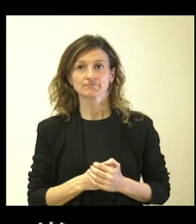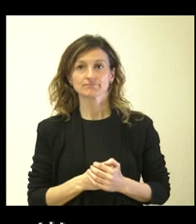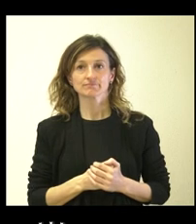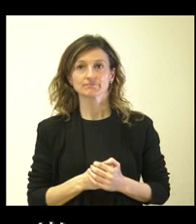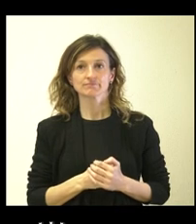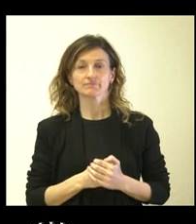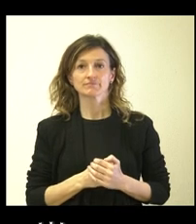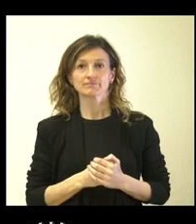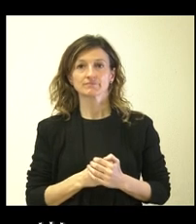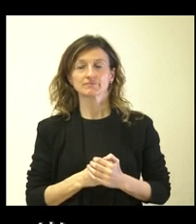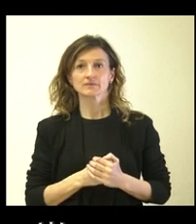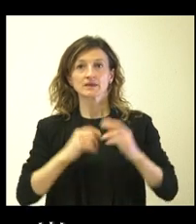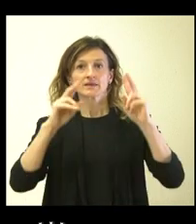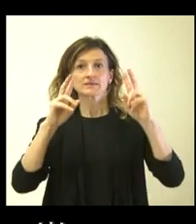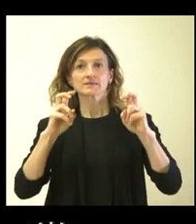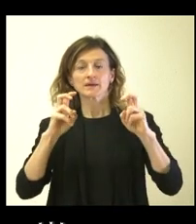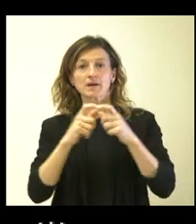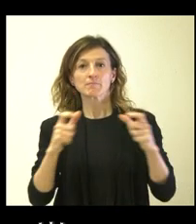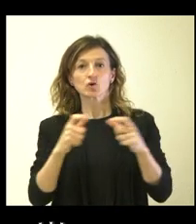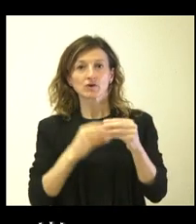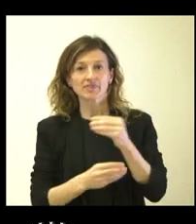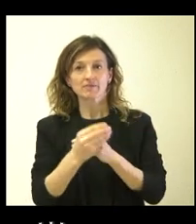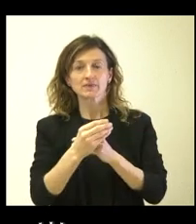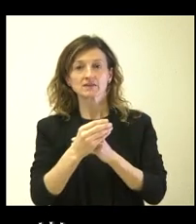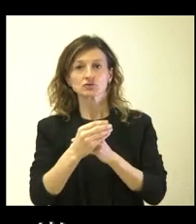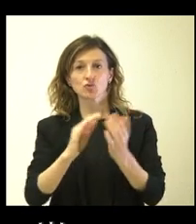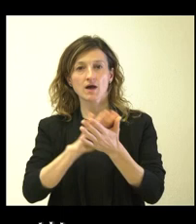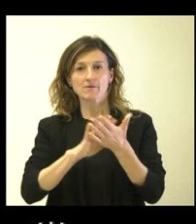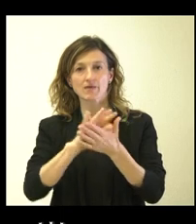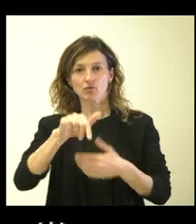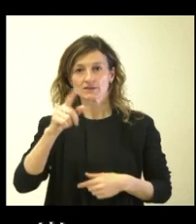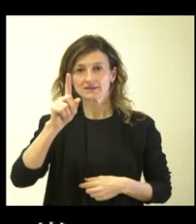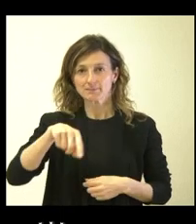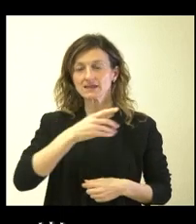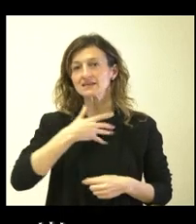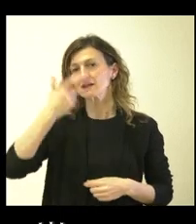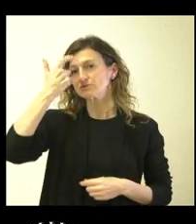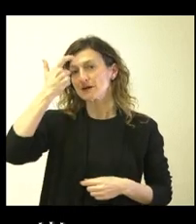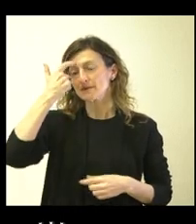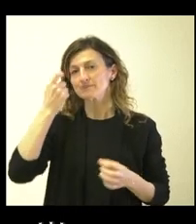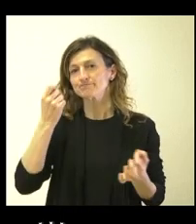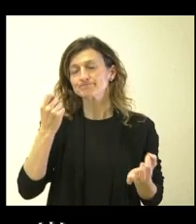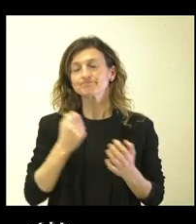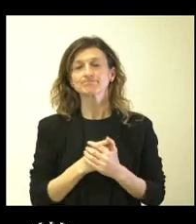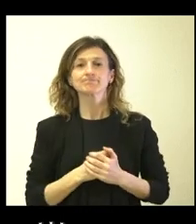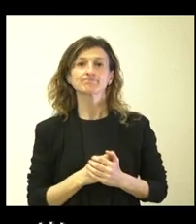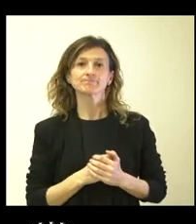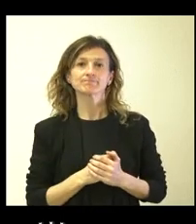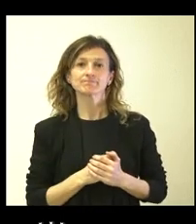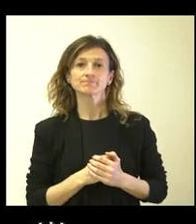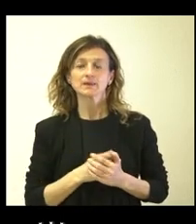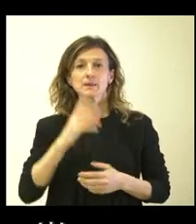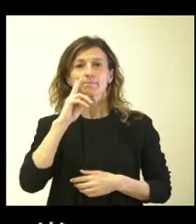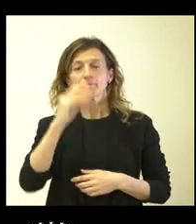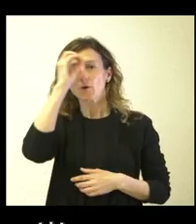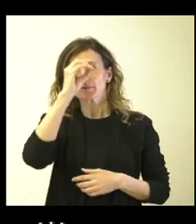Respecto al bonacimiento, que también se ha mencionado hoy, yo quisiera saber si siguen considerando a estas alturas un éxito